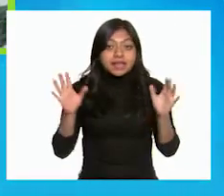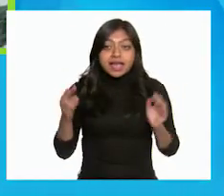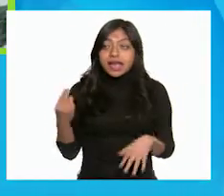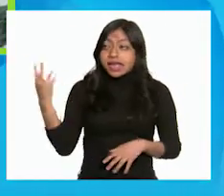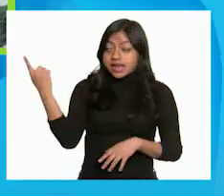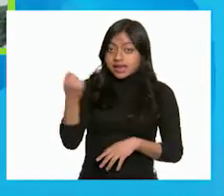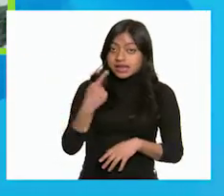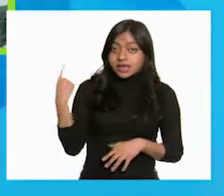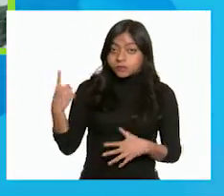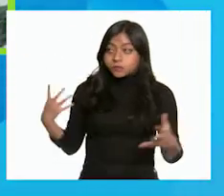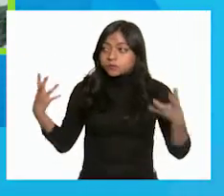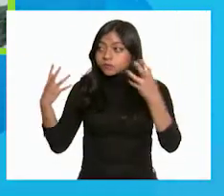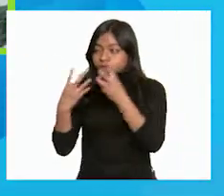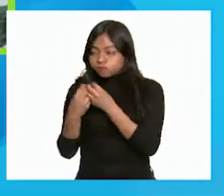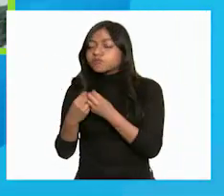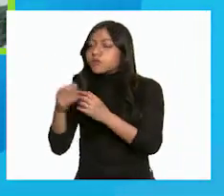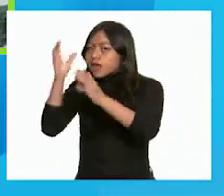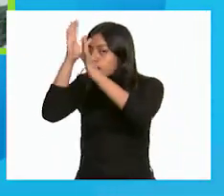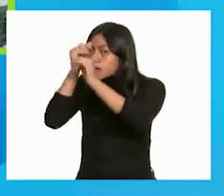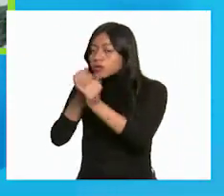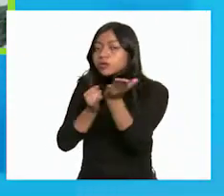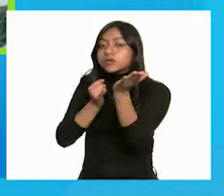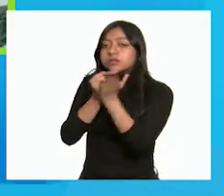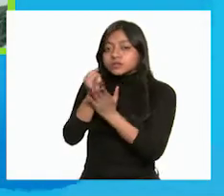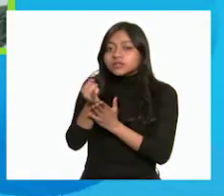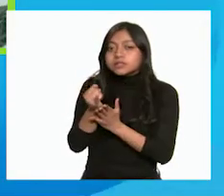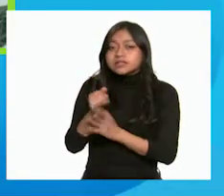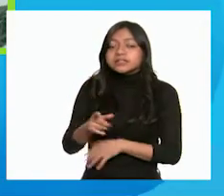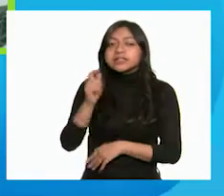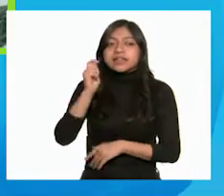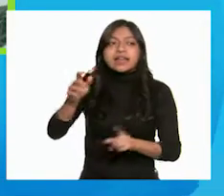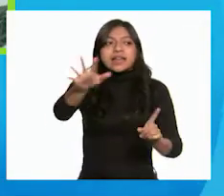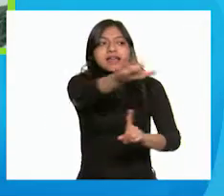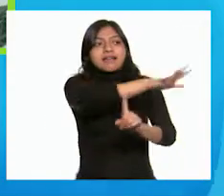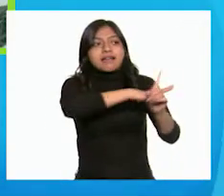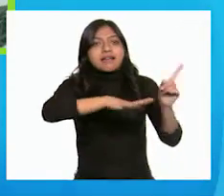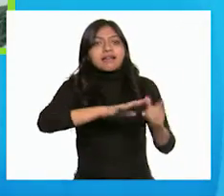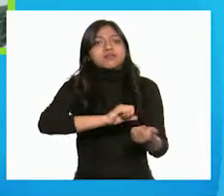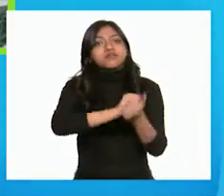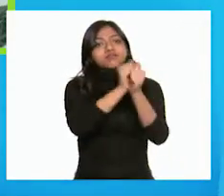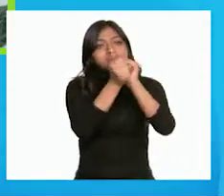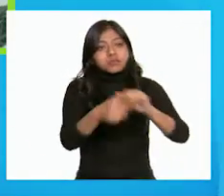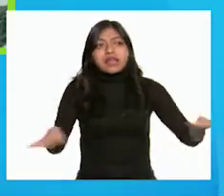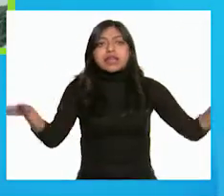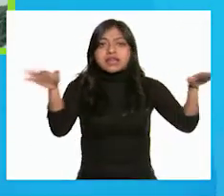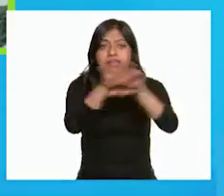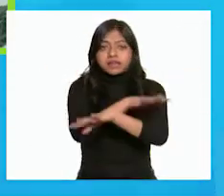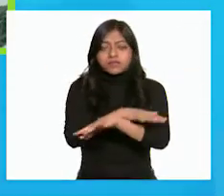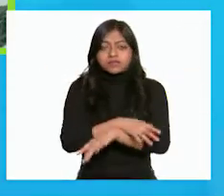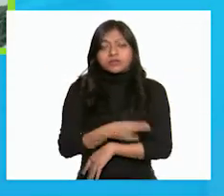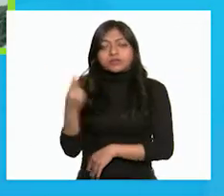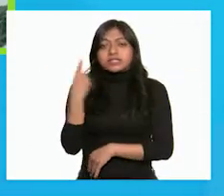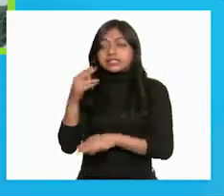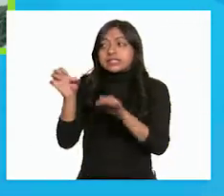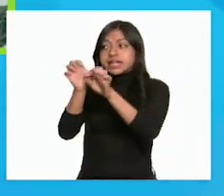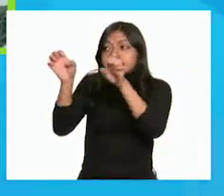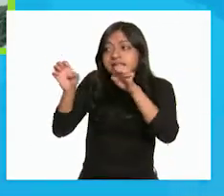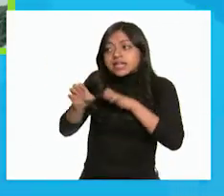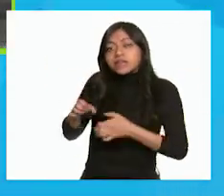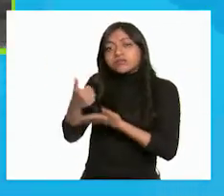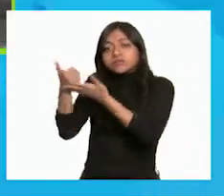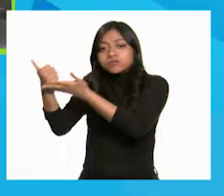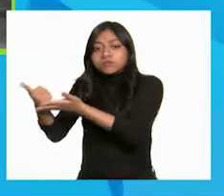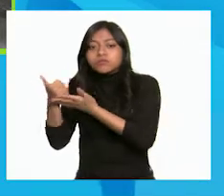Juntos decidieron que lo mejor era cambiar las cosas y decidieron trabajar en equipo. Así que entre